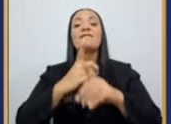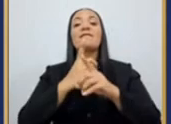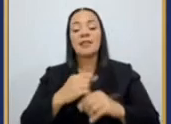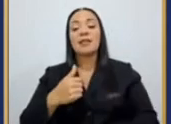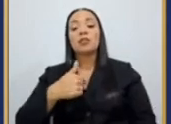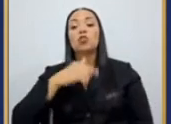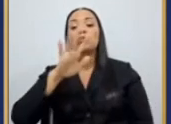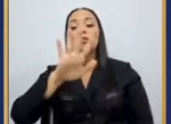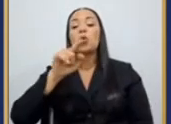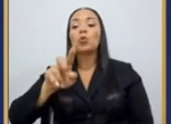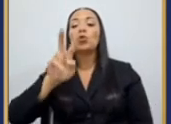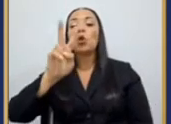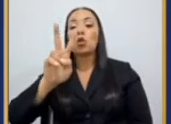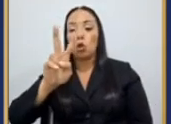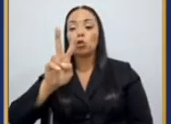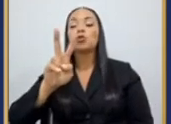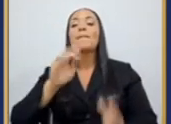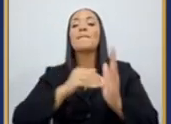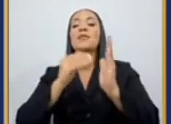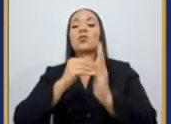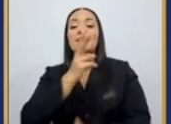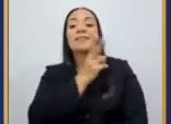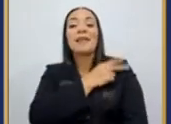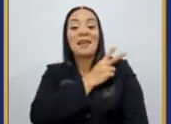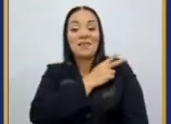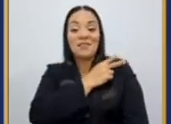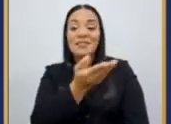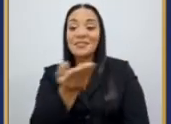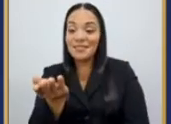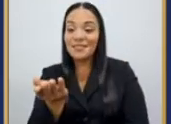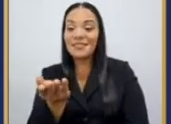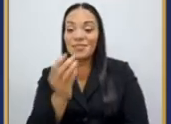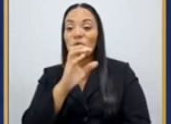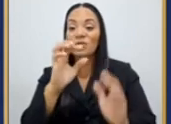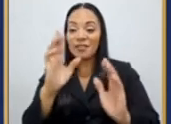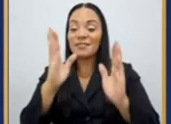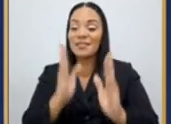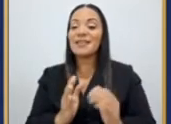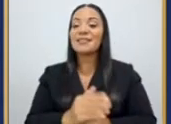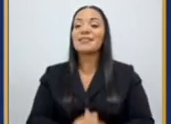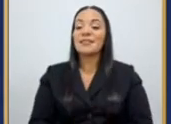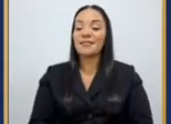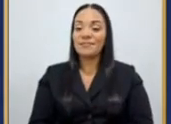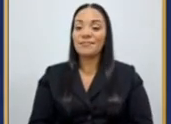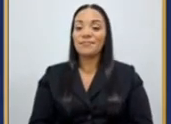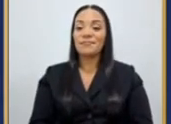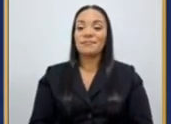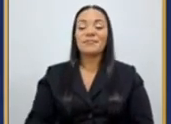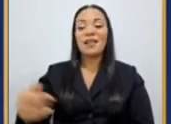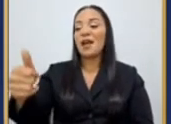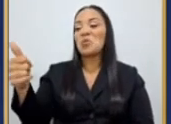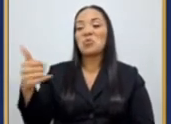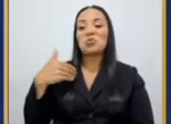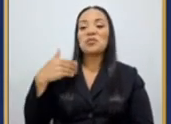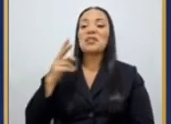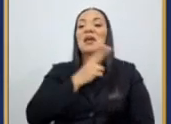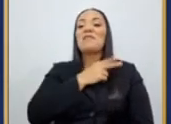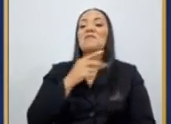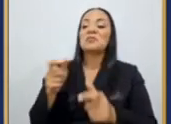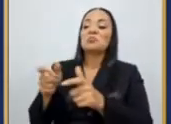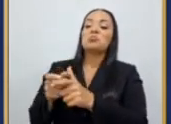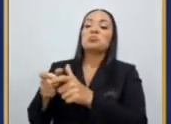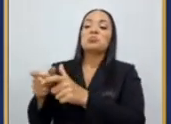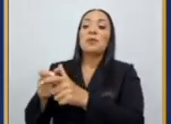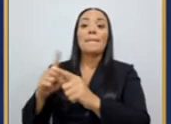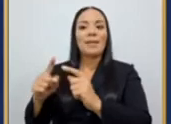.2 millones de jefes. Hay otros que tienen una cantidad muy reducida de jefes, pero muy poderosos